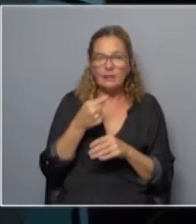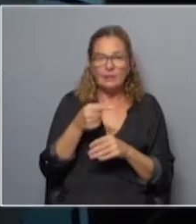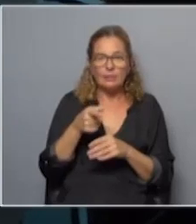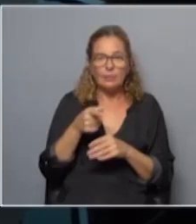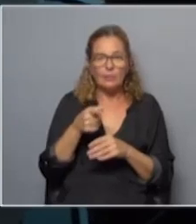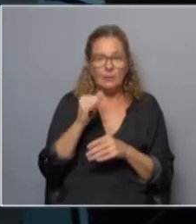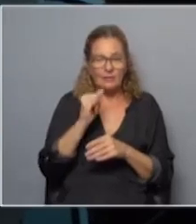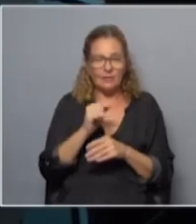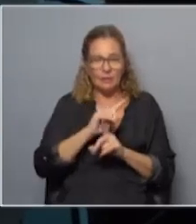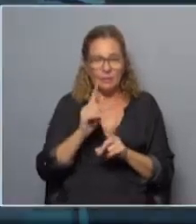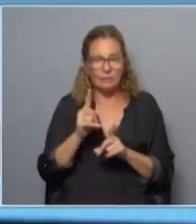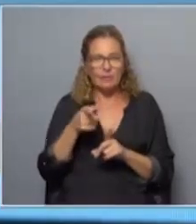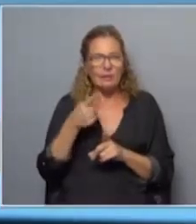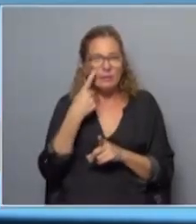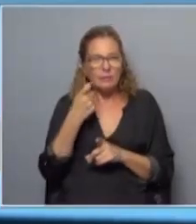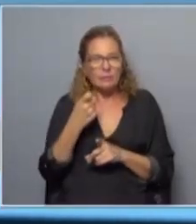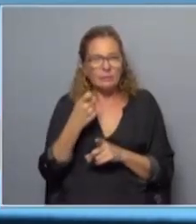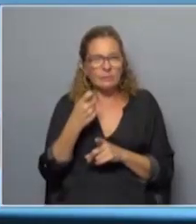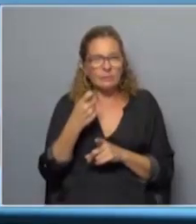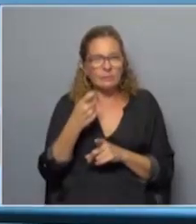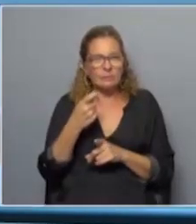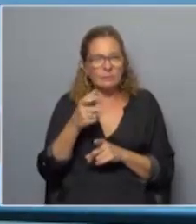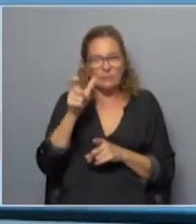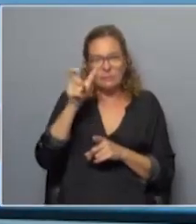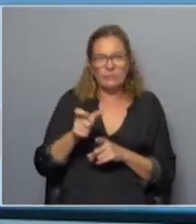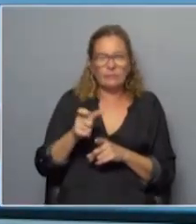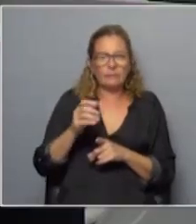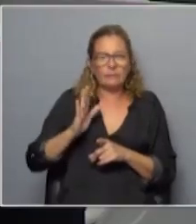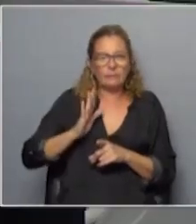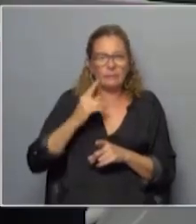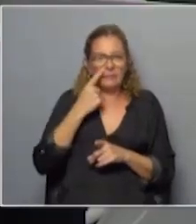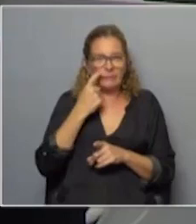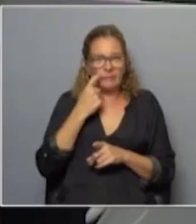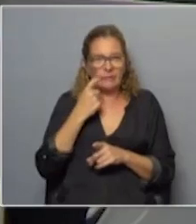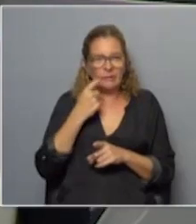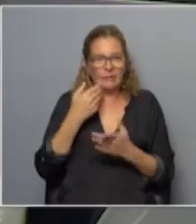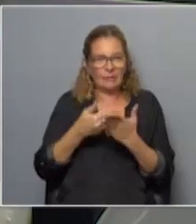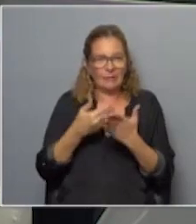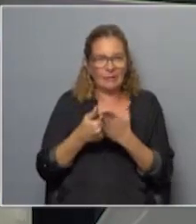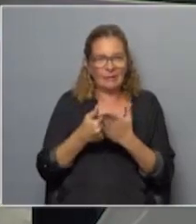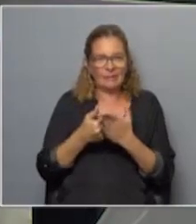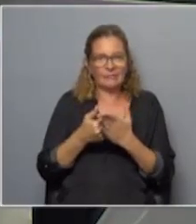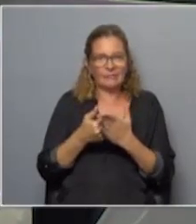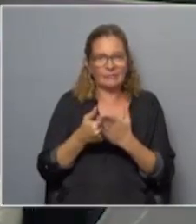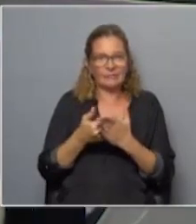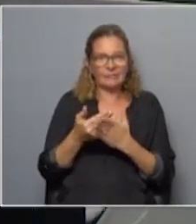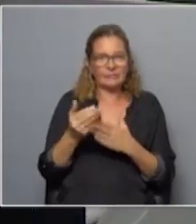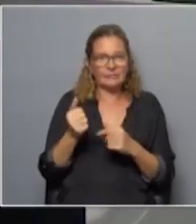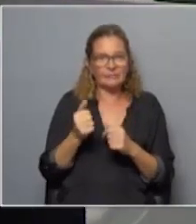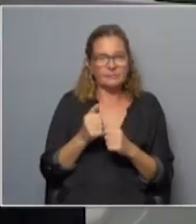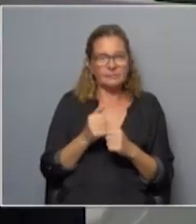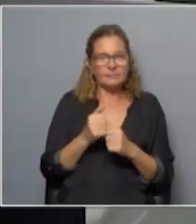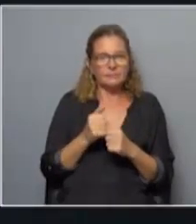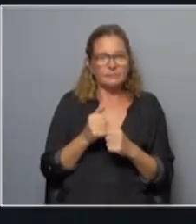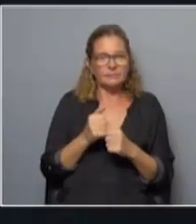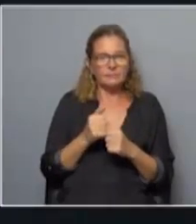respecto al sí al no que hallaron en lo que refiere al género por ejemplo en lo que refiere nos quedamos igual pendientes con las hipótesis si cerramos con eso si te parece Natalia